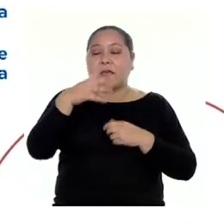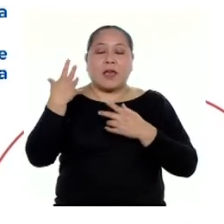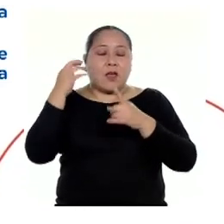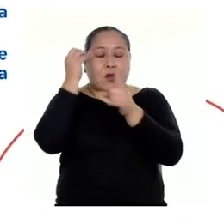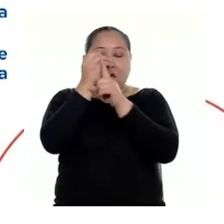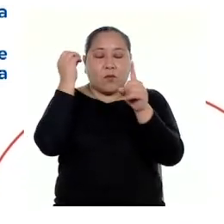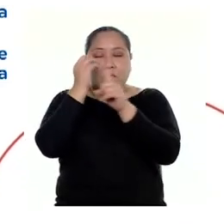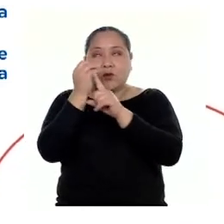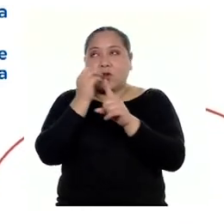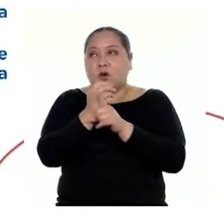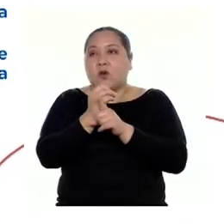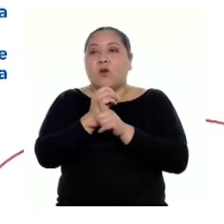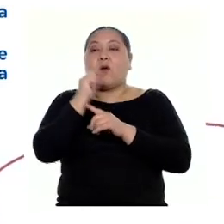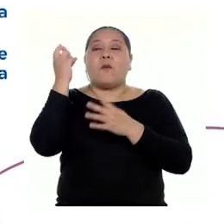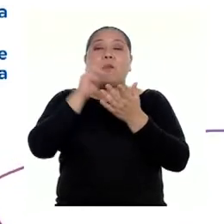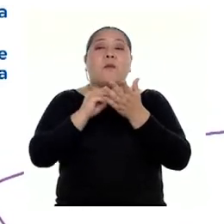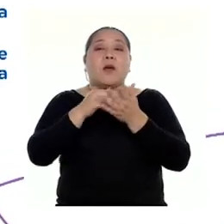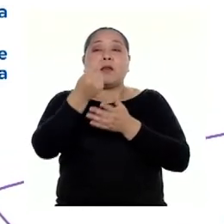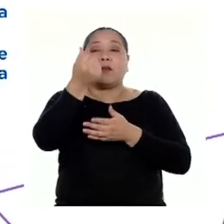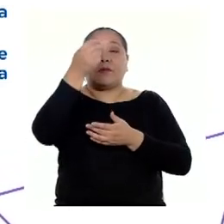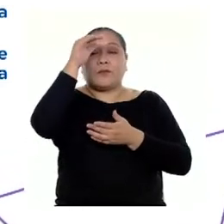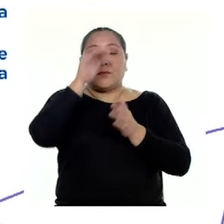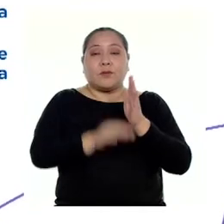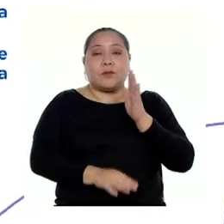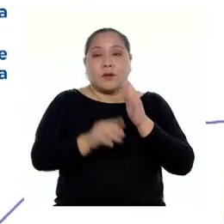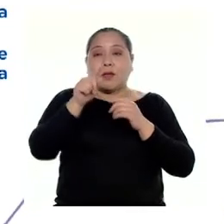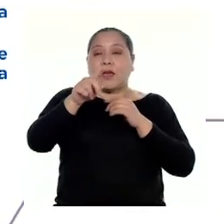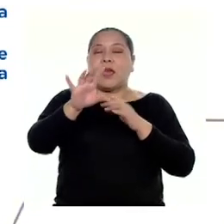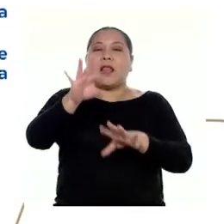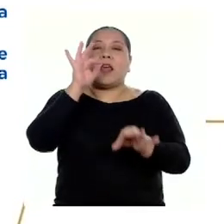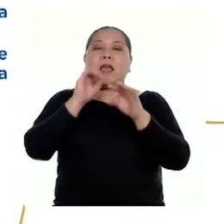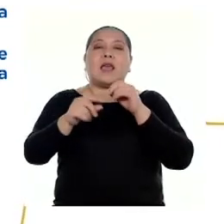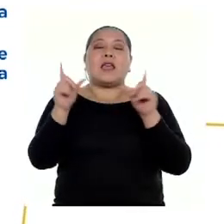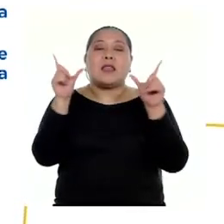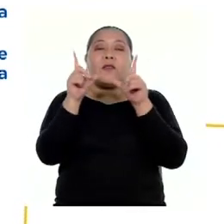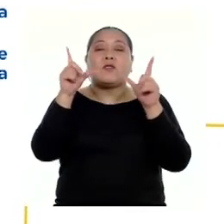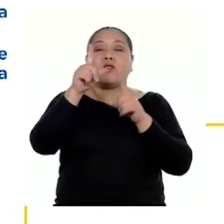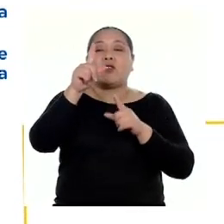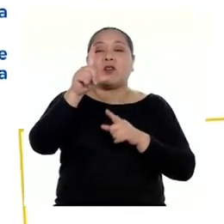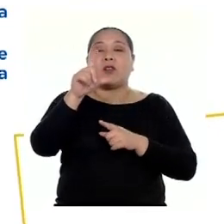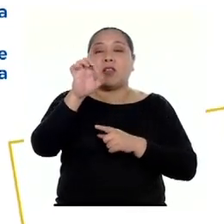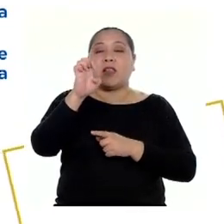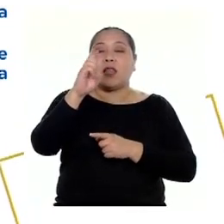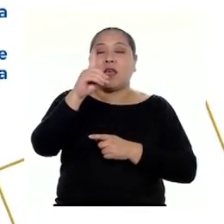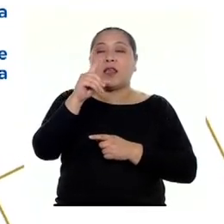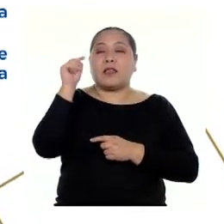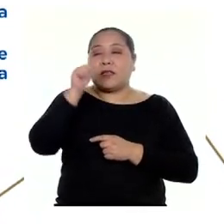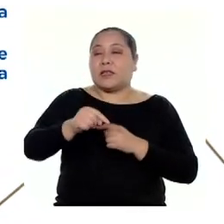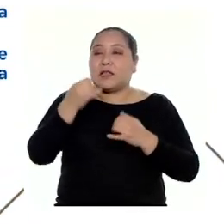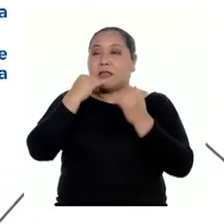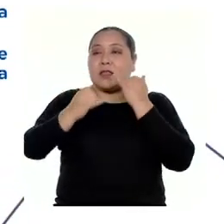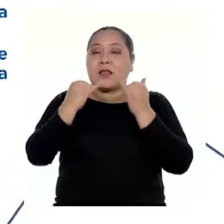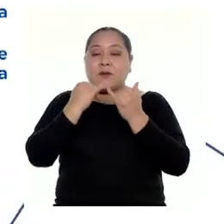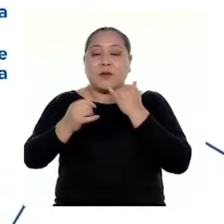opción más económica es elegir el televisor LEP. Y así terminamos con los casos del día de